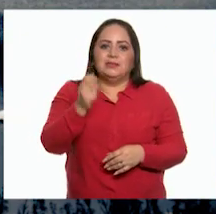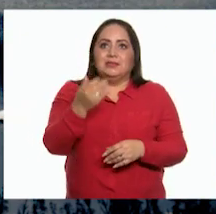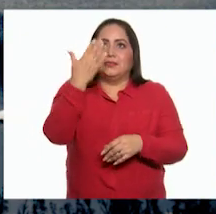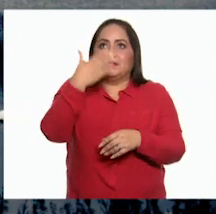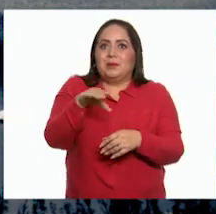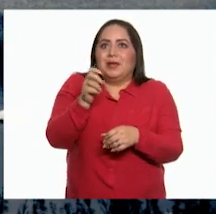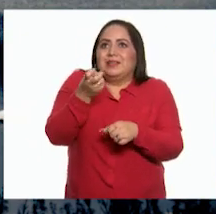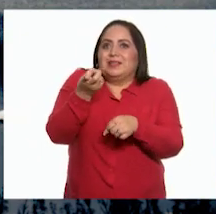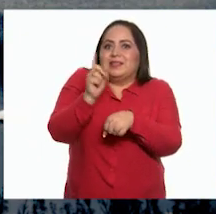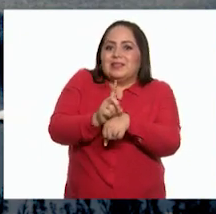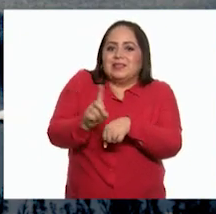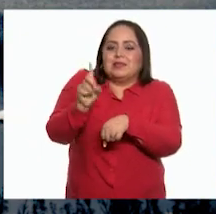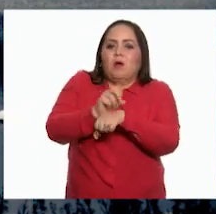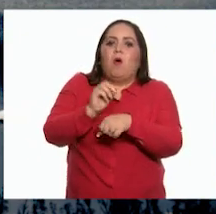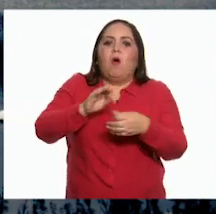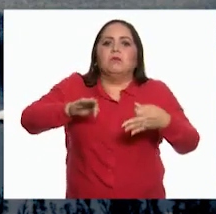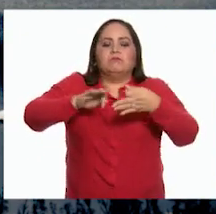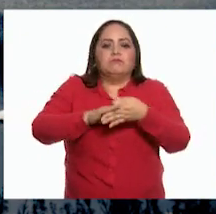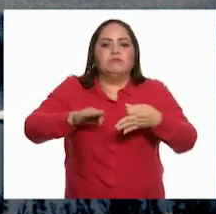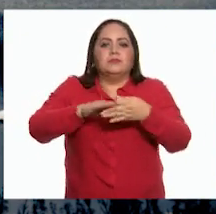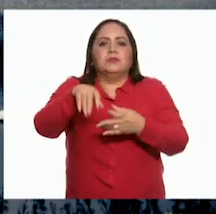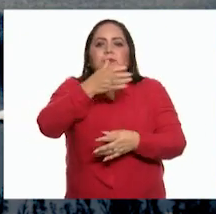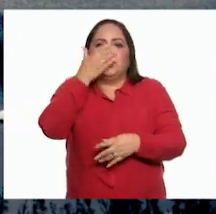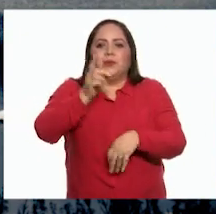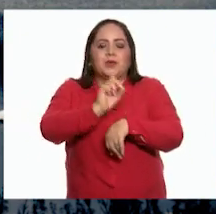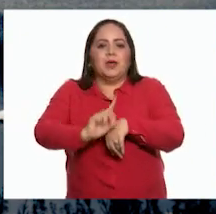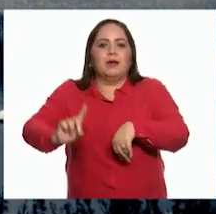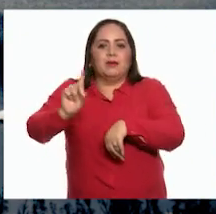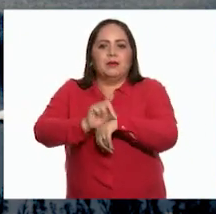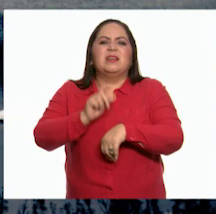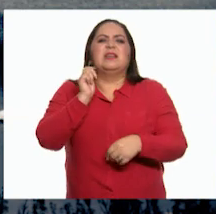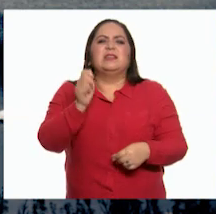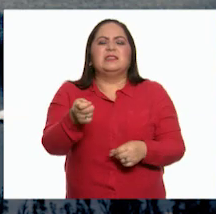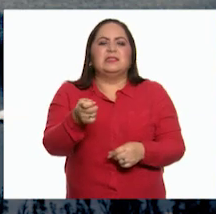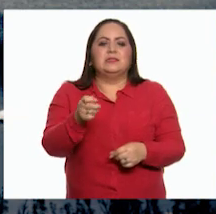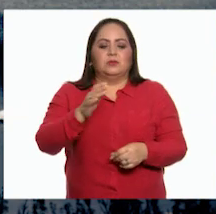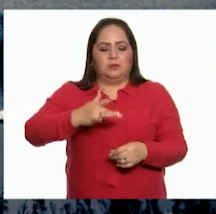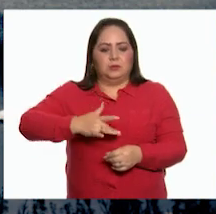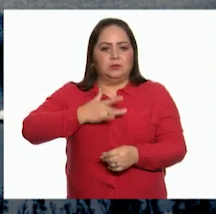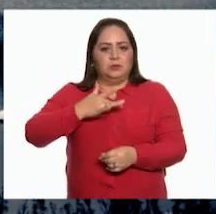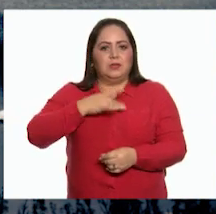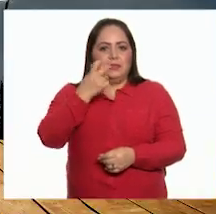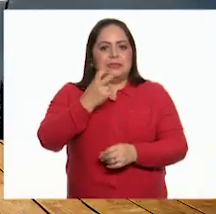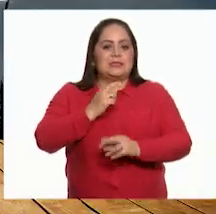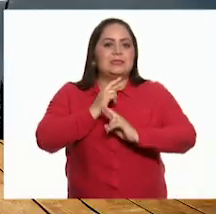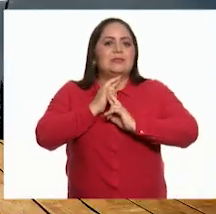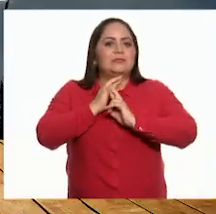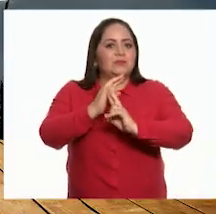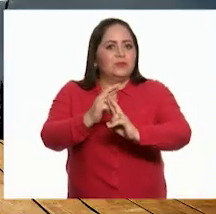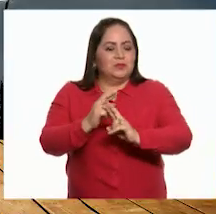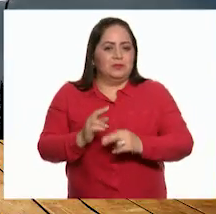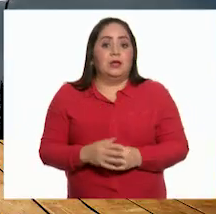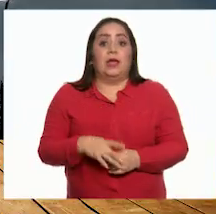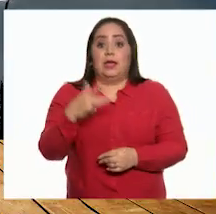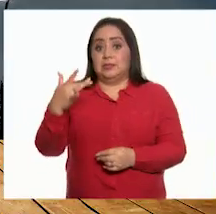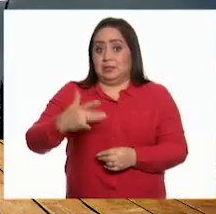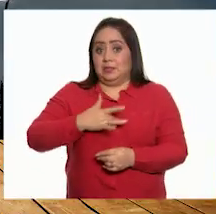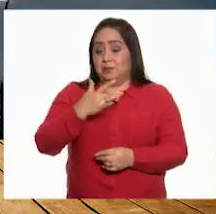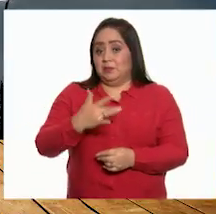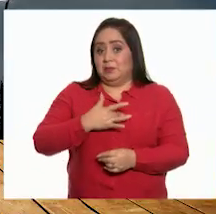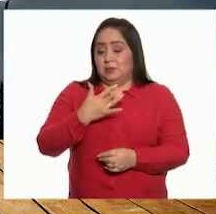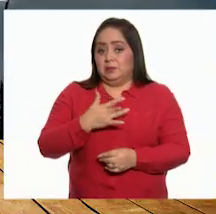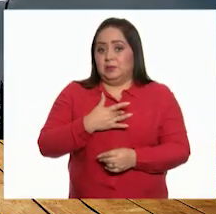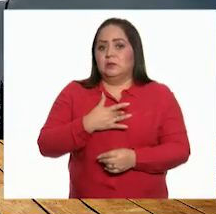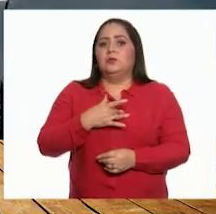situaciones o circunstancias que vivimos, trae como resultado los sentimientos. Los sentimientos